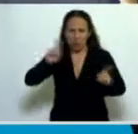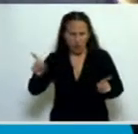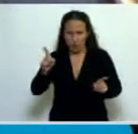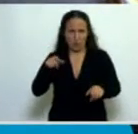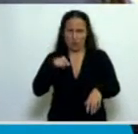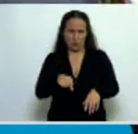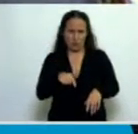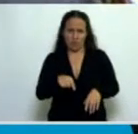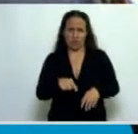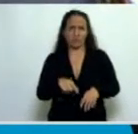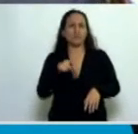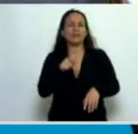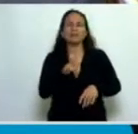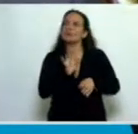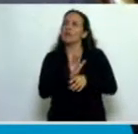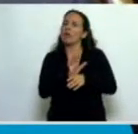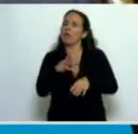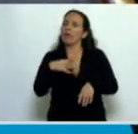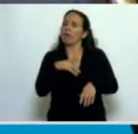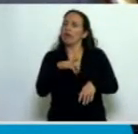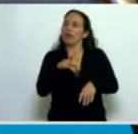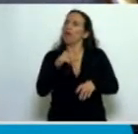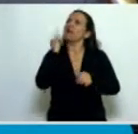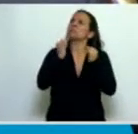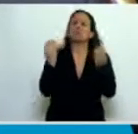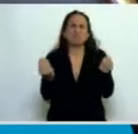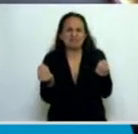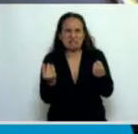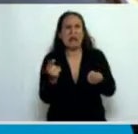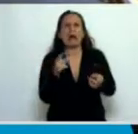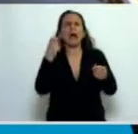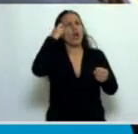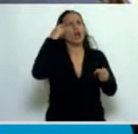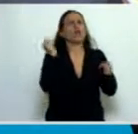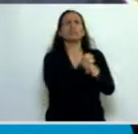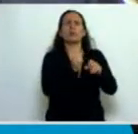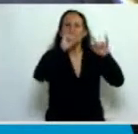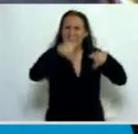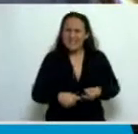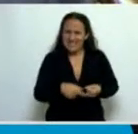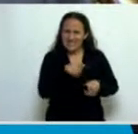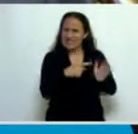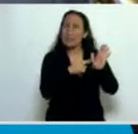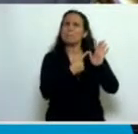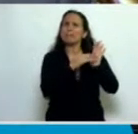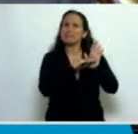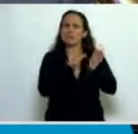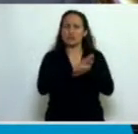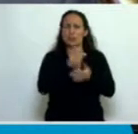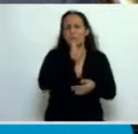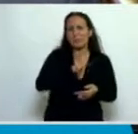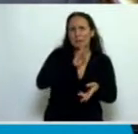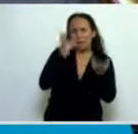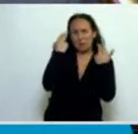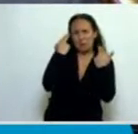y es absolutamente injustificable que el Congreso consagre de manera absoluta este principio de la obediencia debida